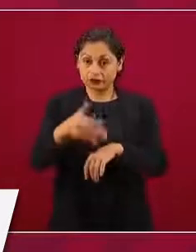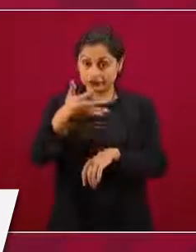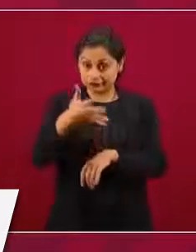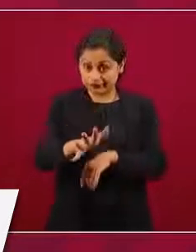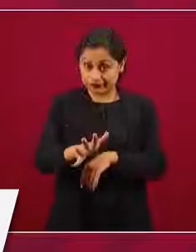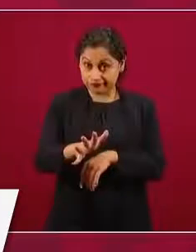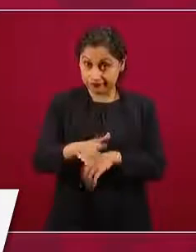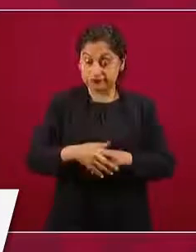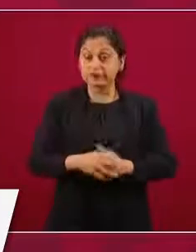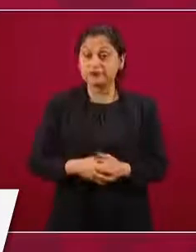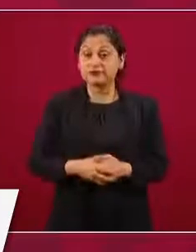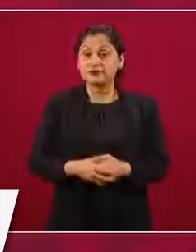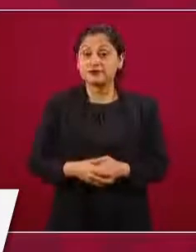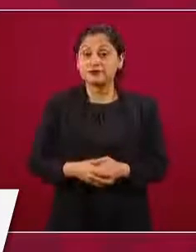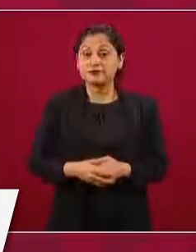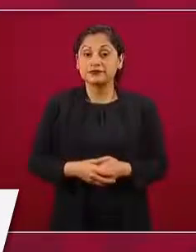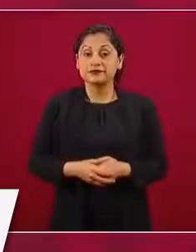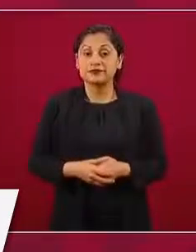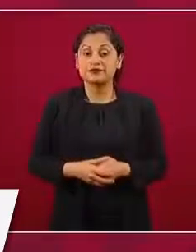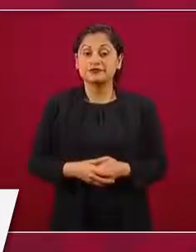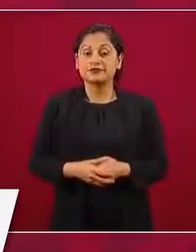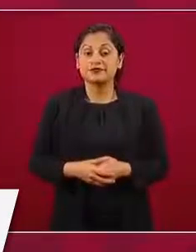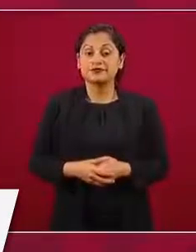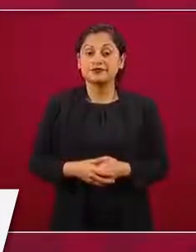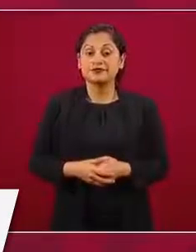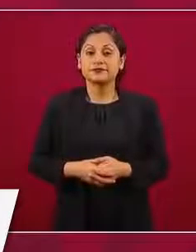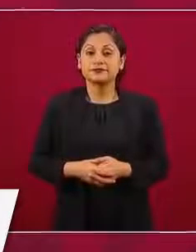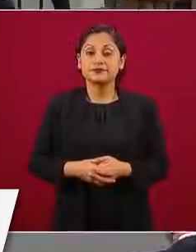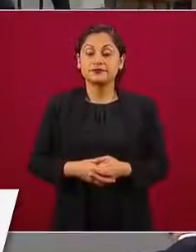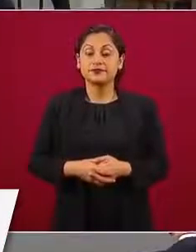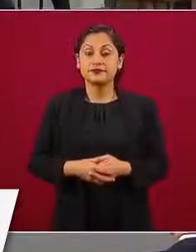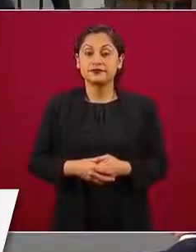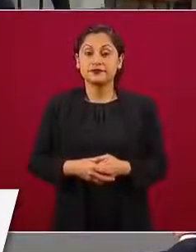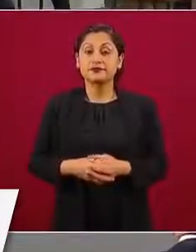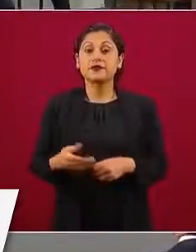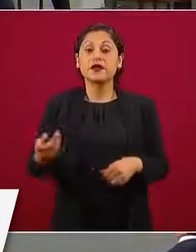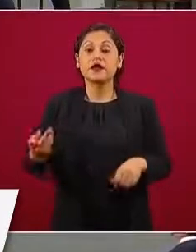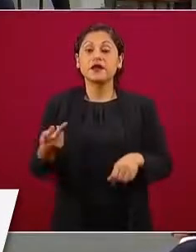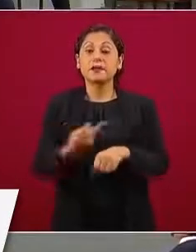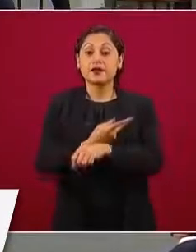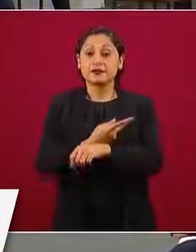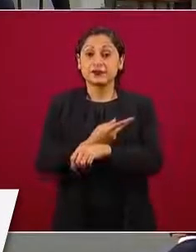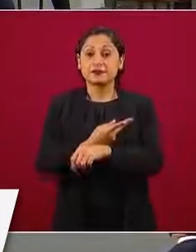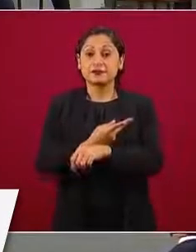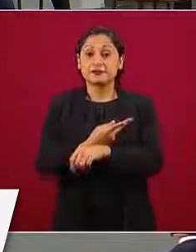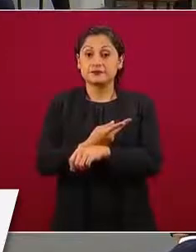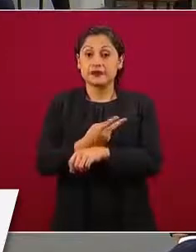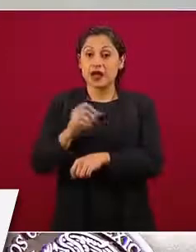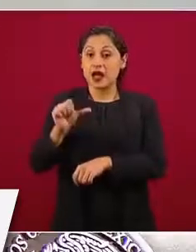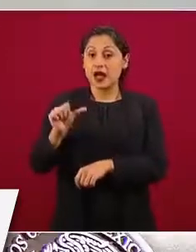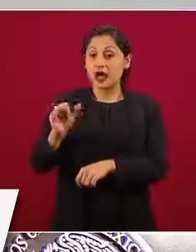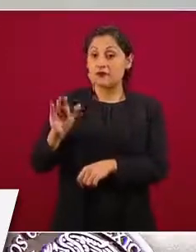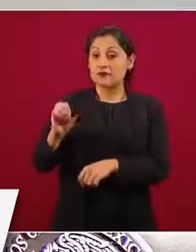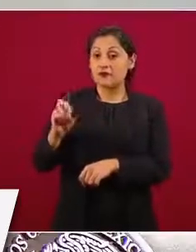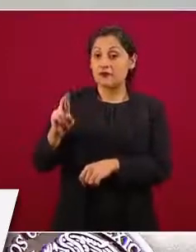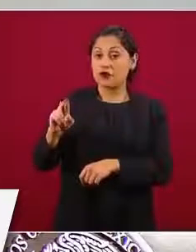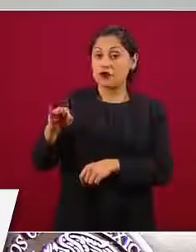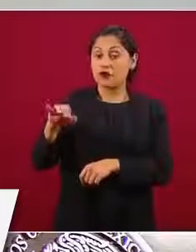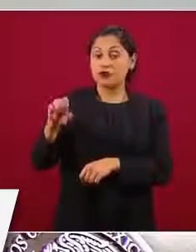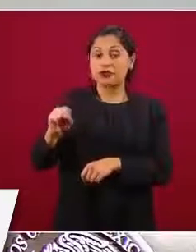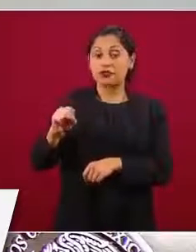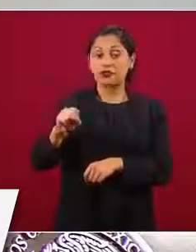se disminuye la ganancia de las Afores o,